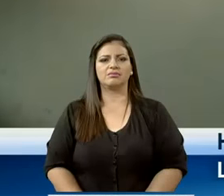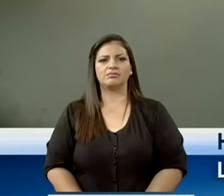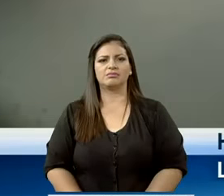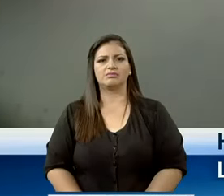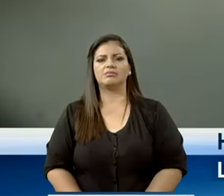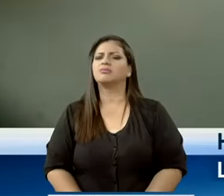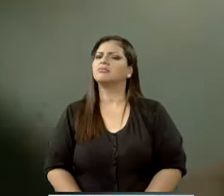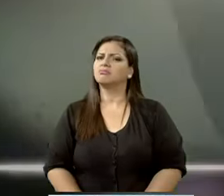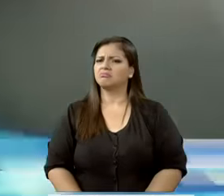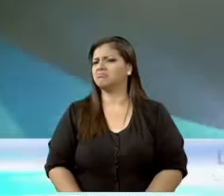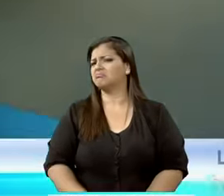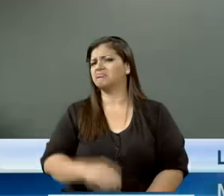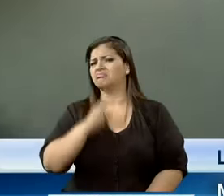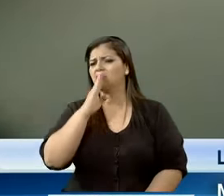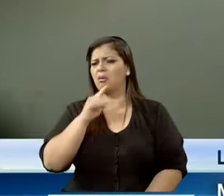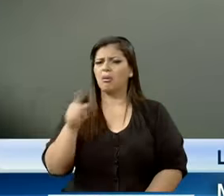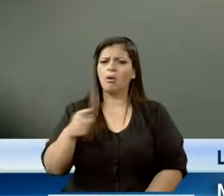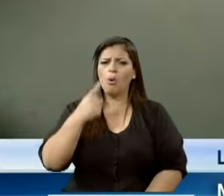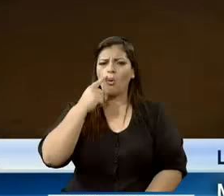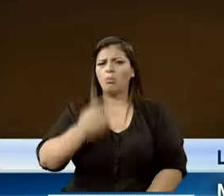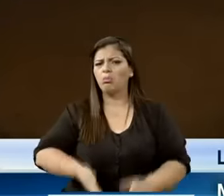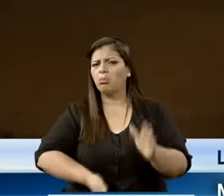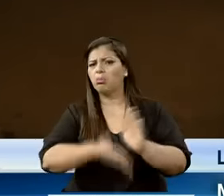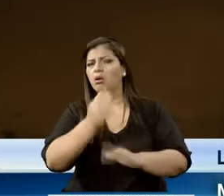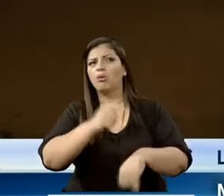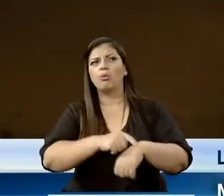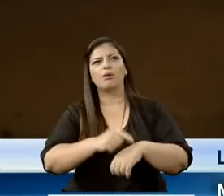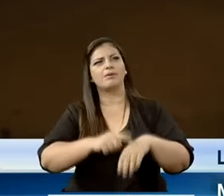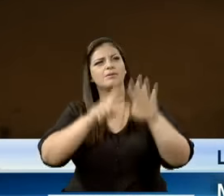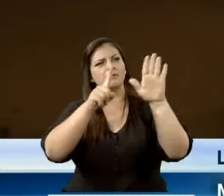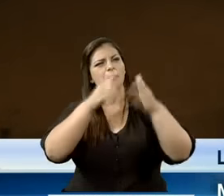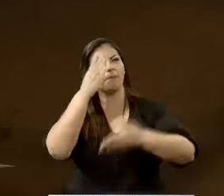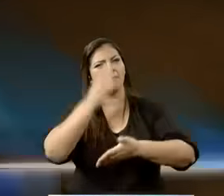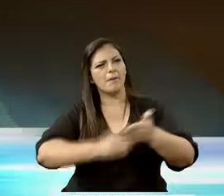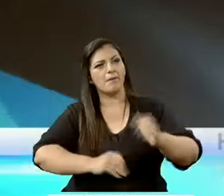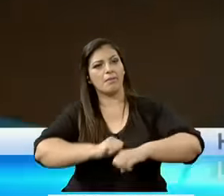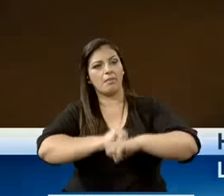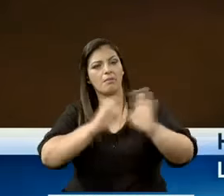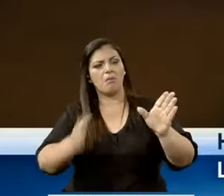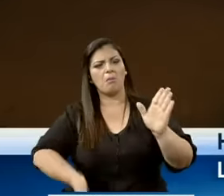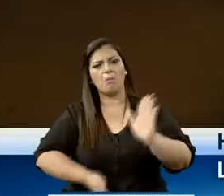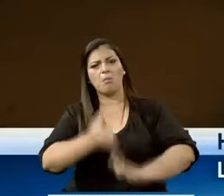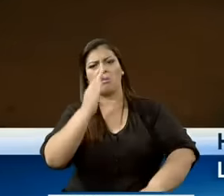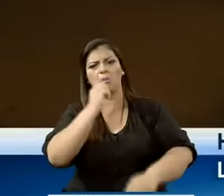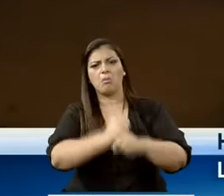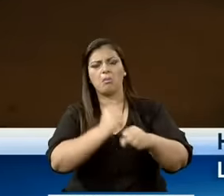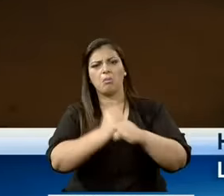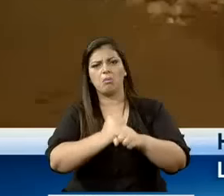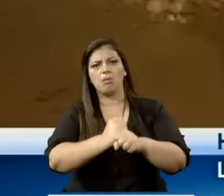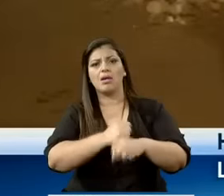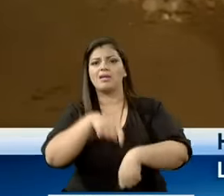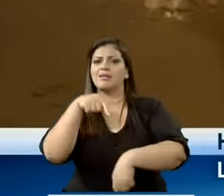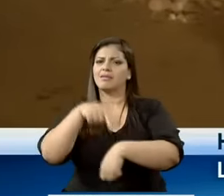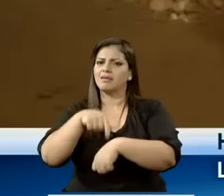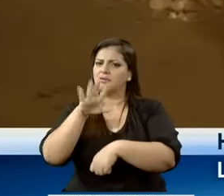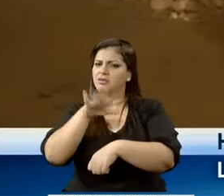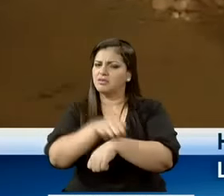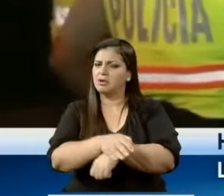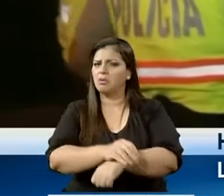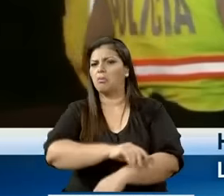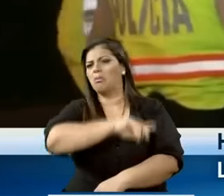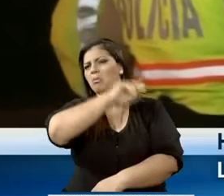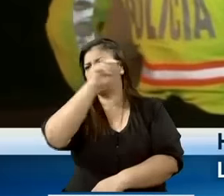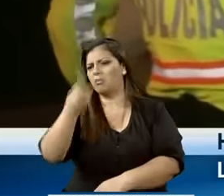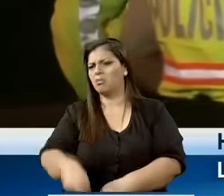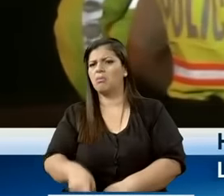entraban, salían, el vecino se iba a trabajar a las seis y media, y él llegaba a las seis, así a las cinco. Y ella pasaba aquí en la casa.